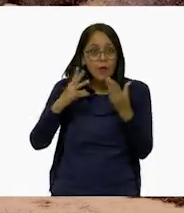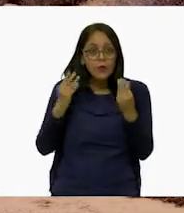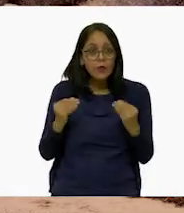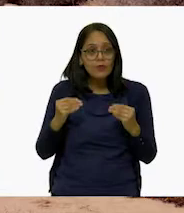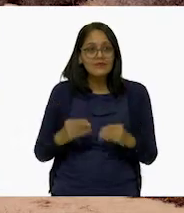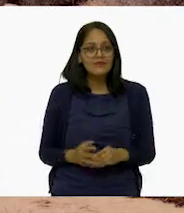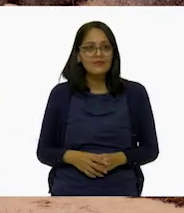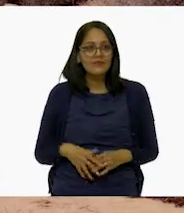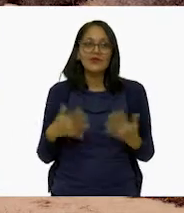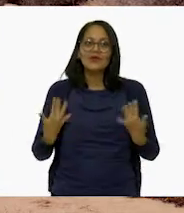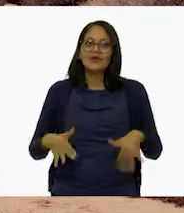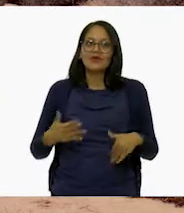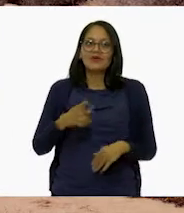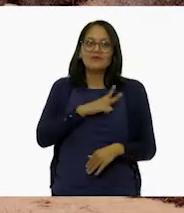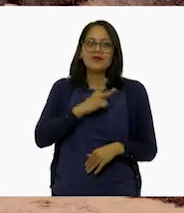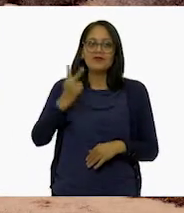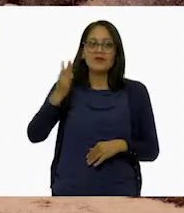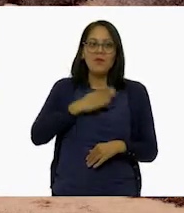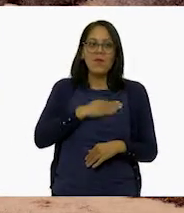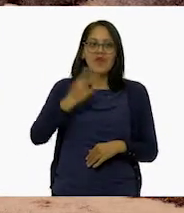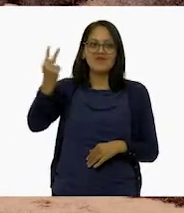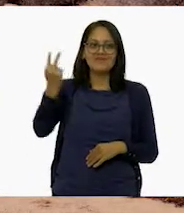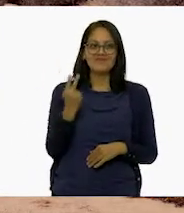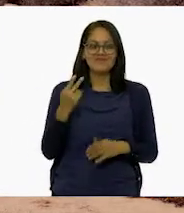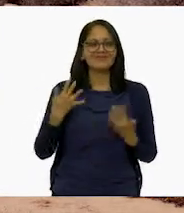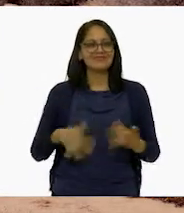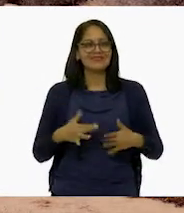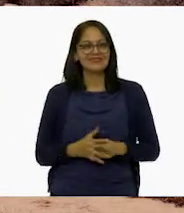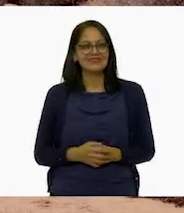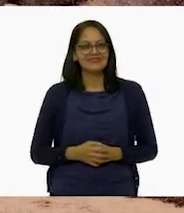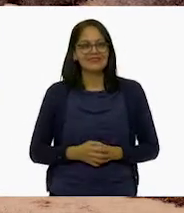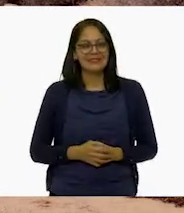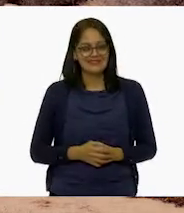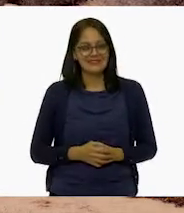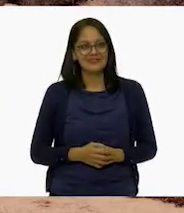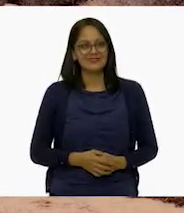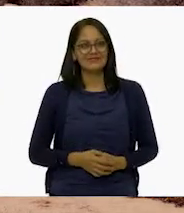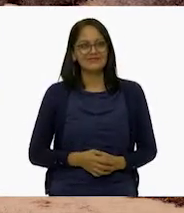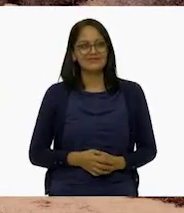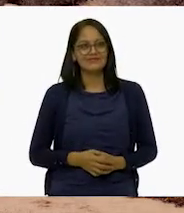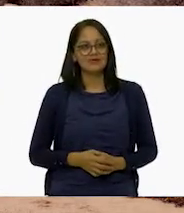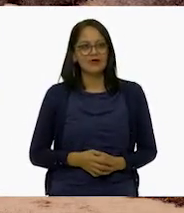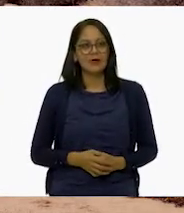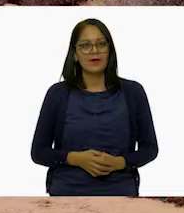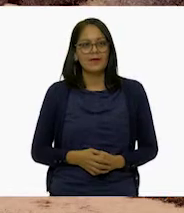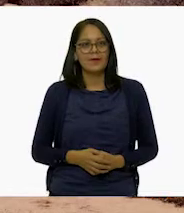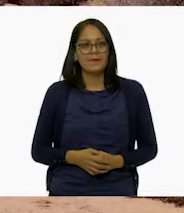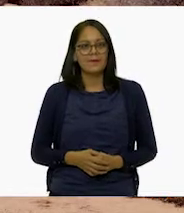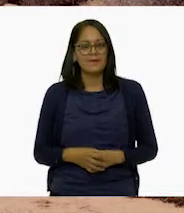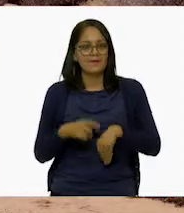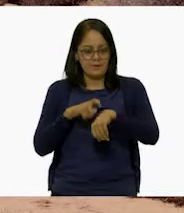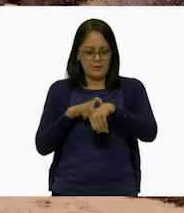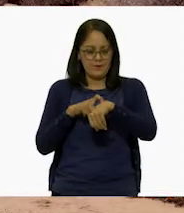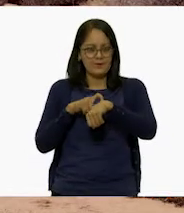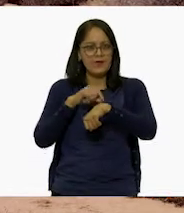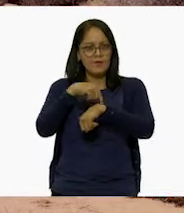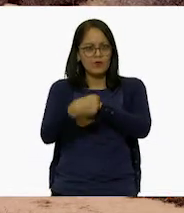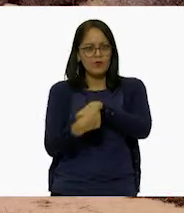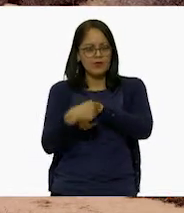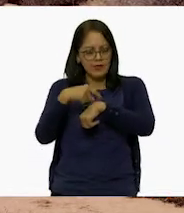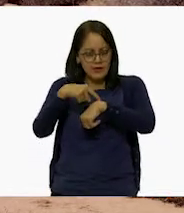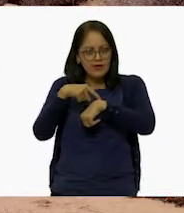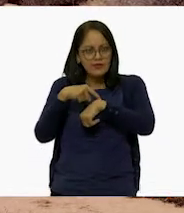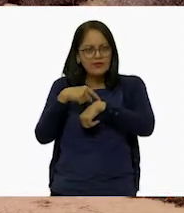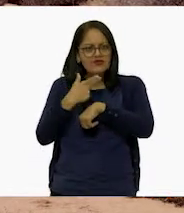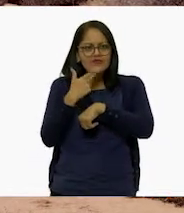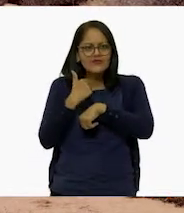¡Uy! ¡Qué bueno que llegaron! ¡Ja, ja, ja! A ver, mi pulsera no